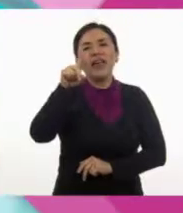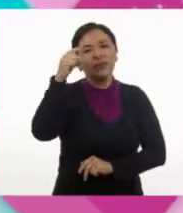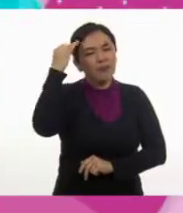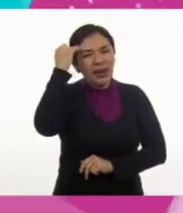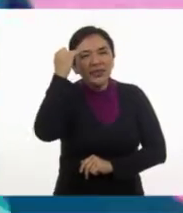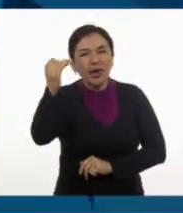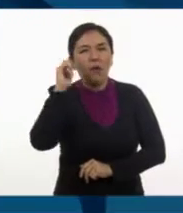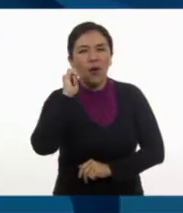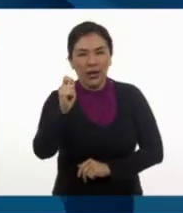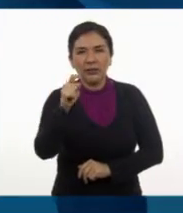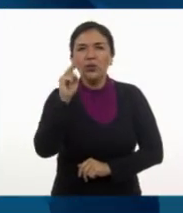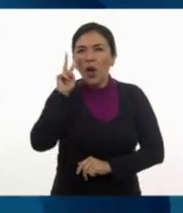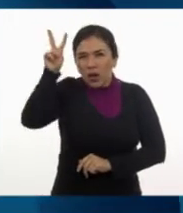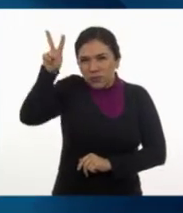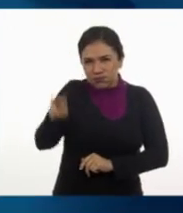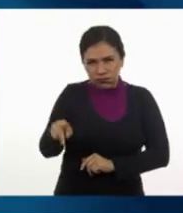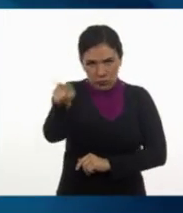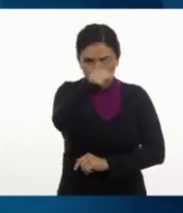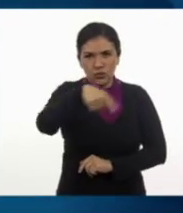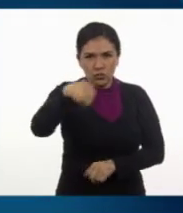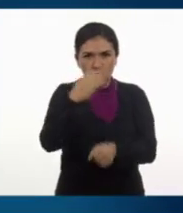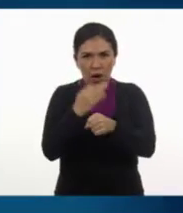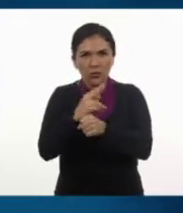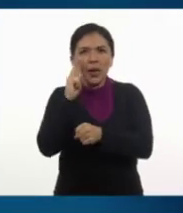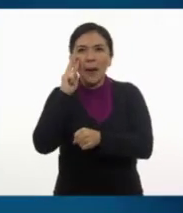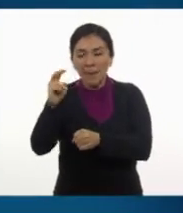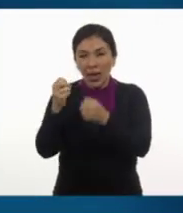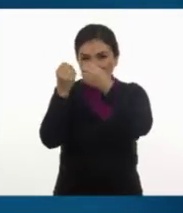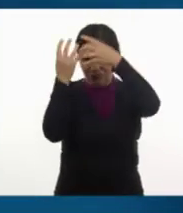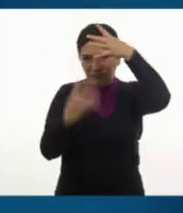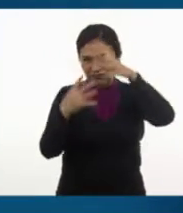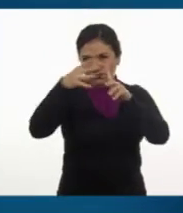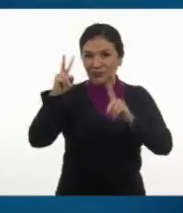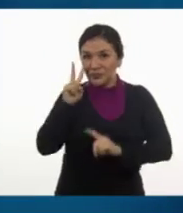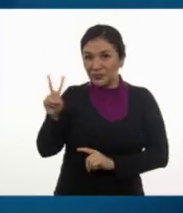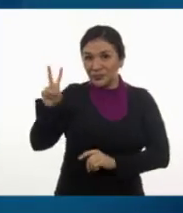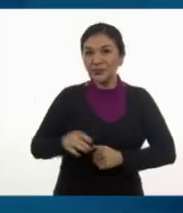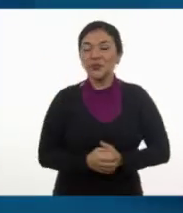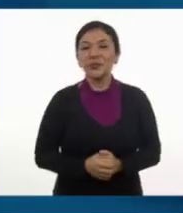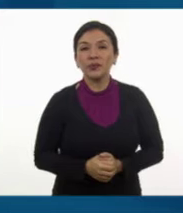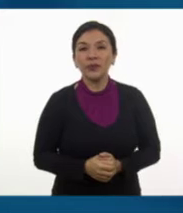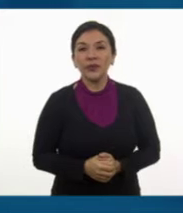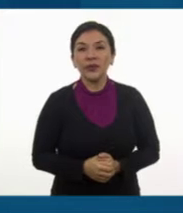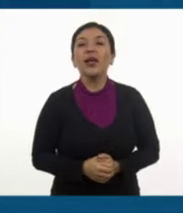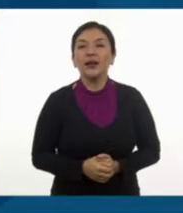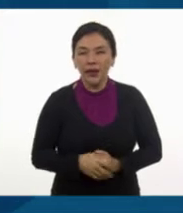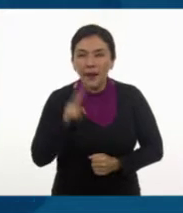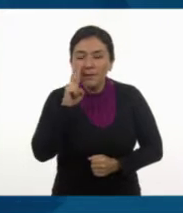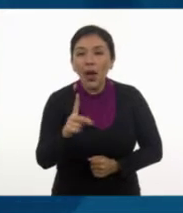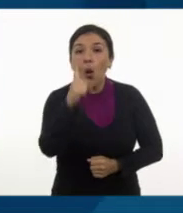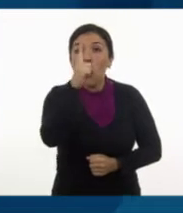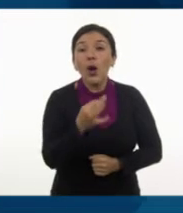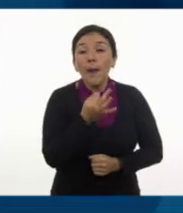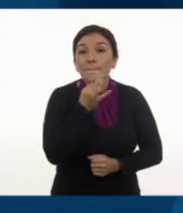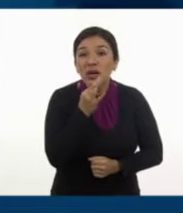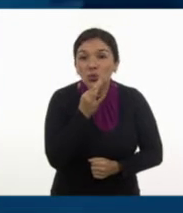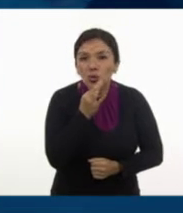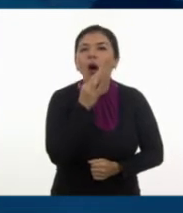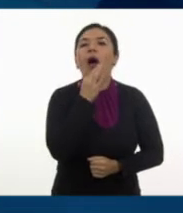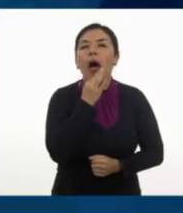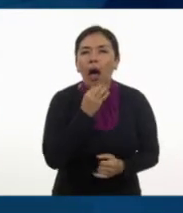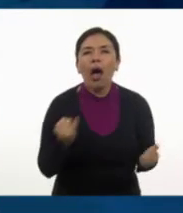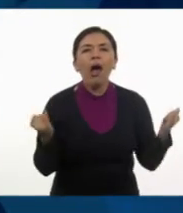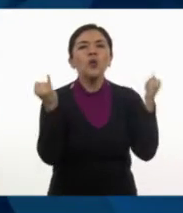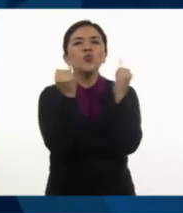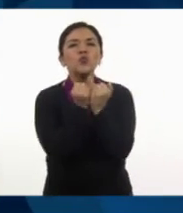equivalencia. Ustedes que están en casa, visualícenlo. ¿Ya vieron? Un minuto es igual